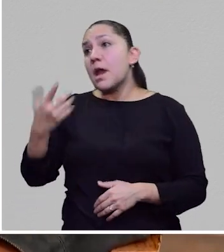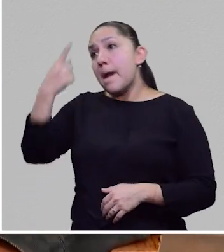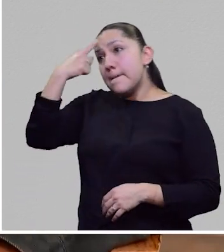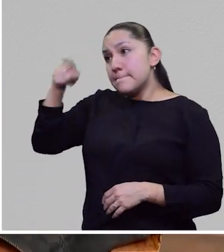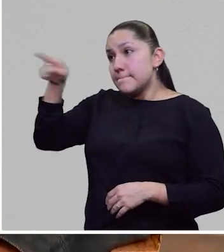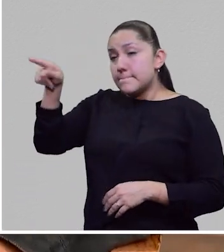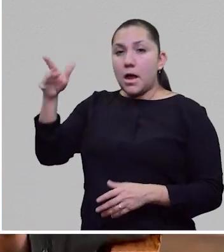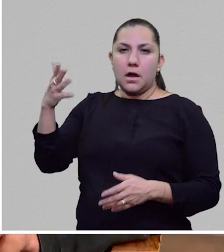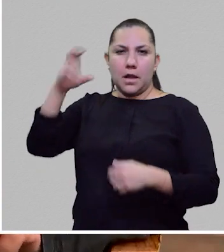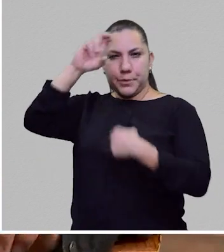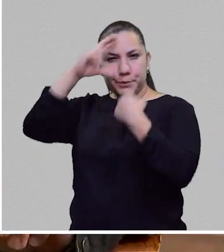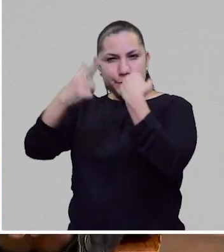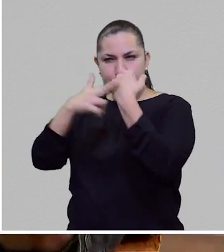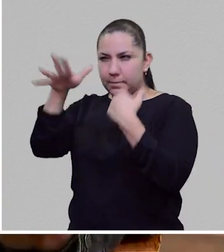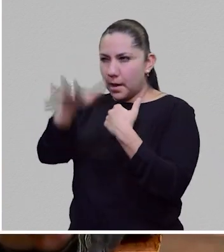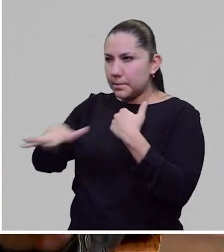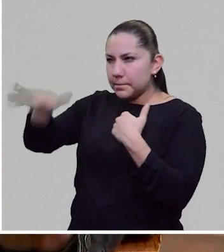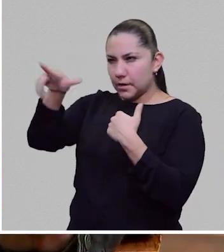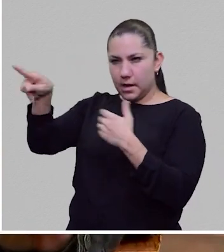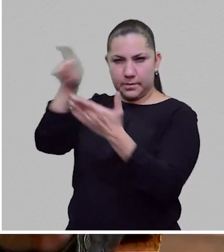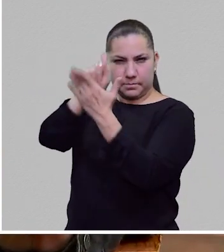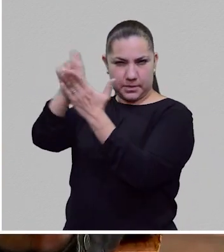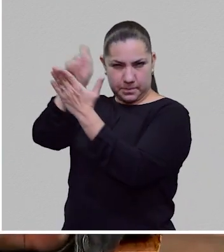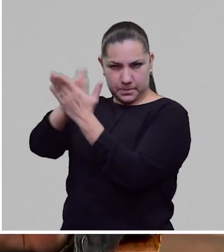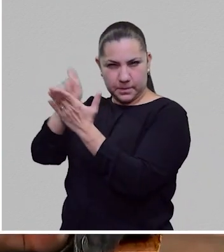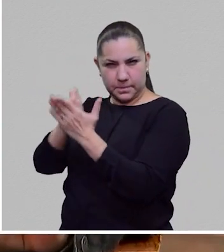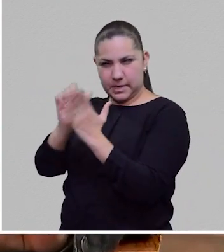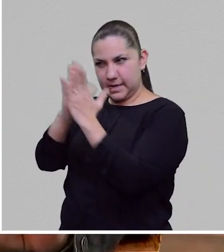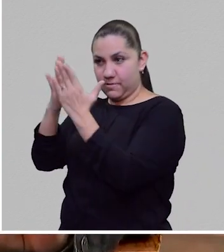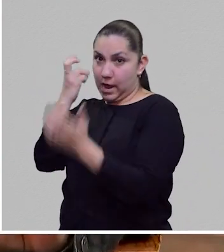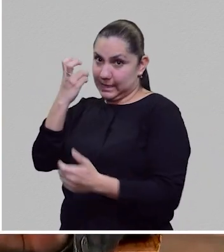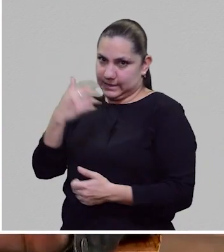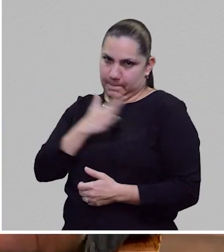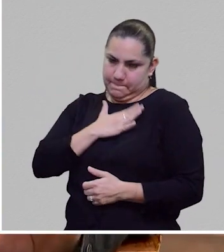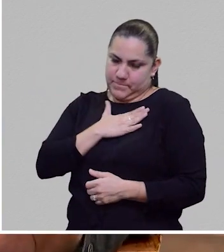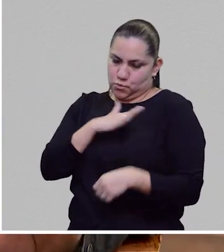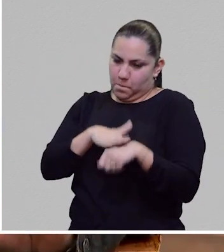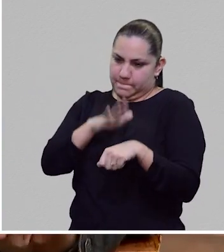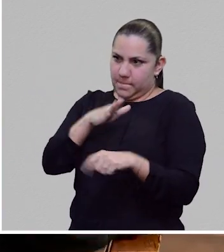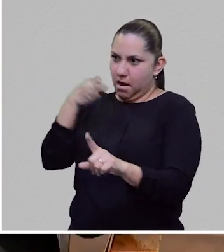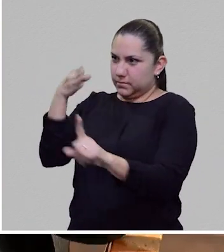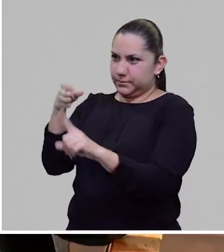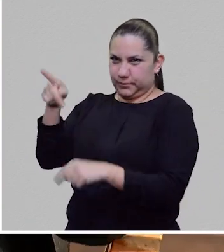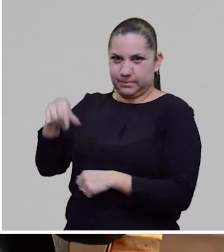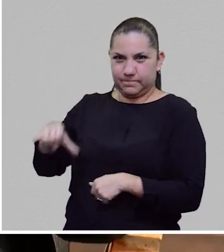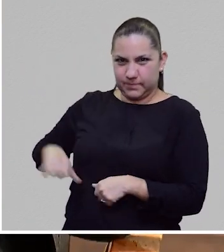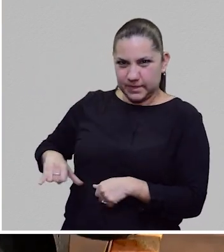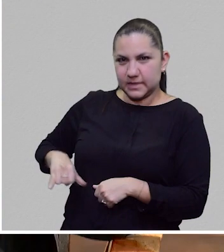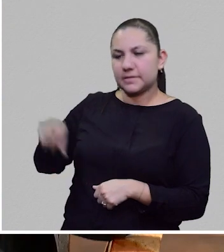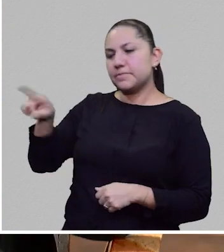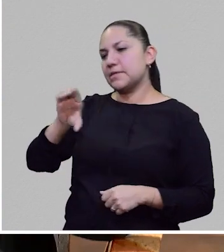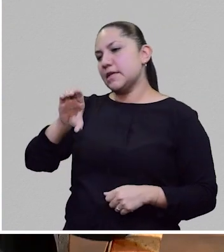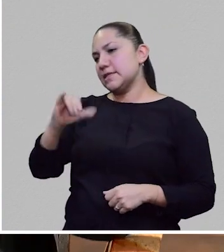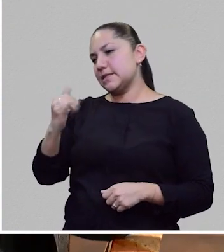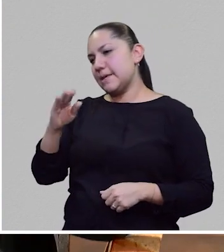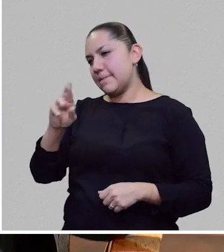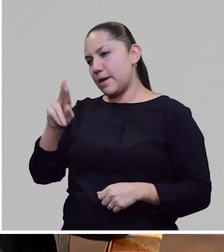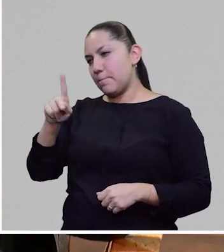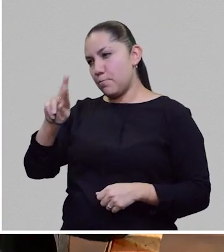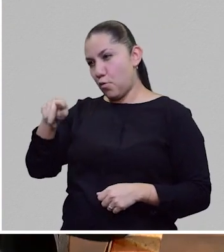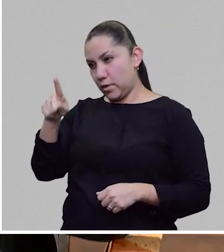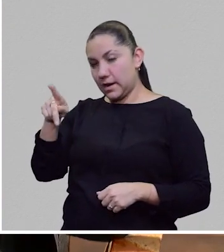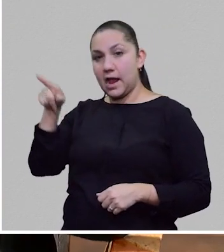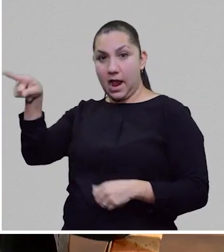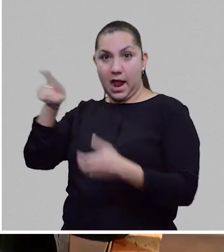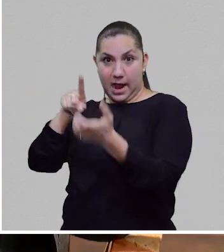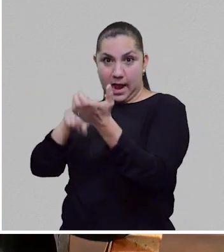literatura de ciencia ficción anglosajona, que es, digamos, mi área de interés muy específico, el movimiento cyberpunk, que en